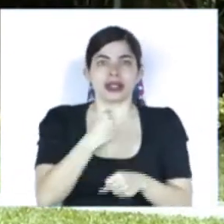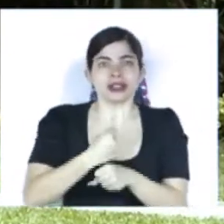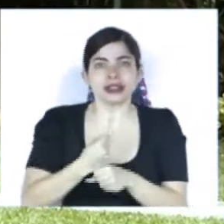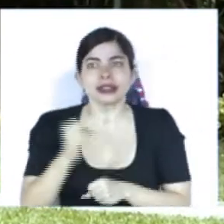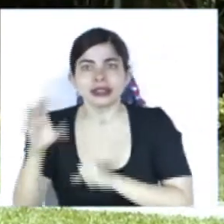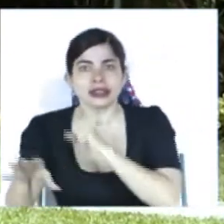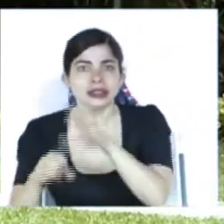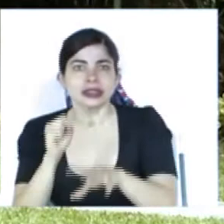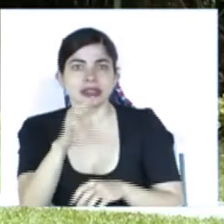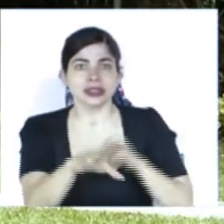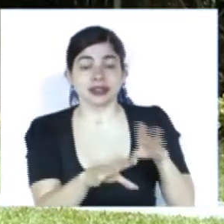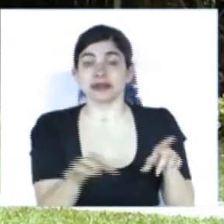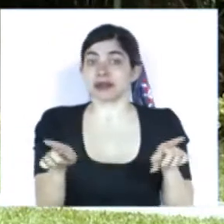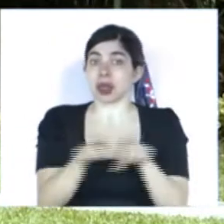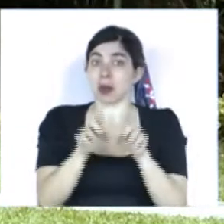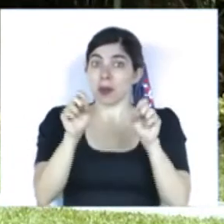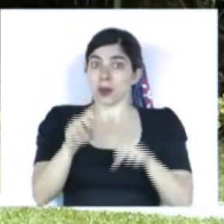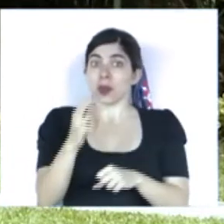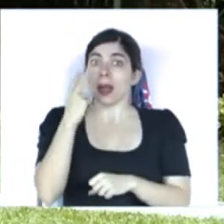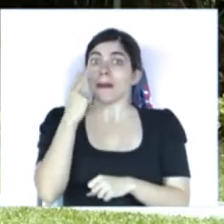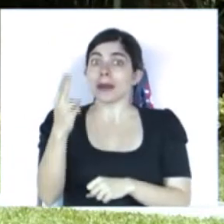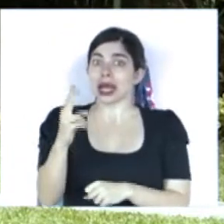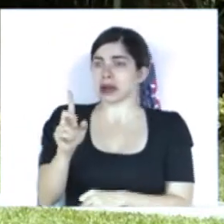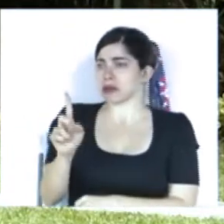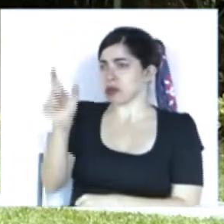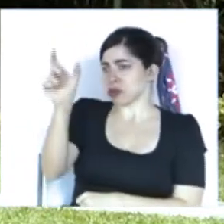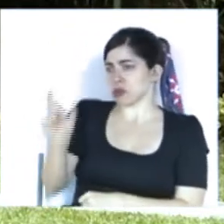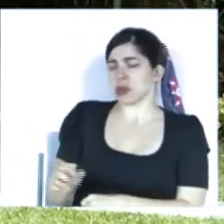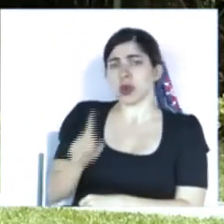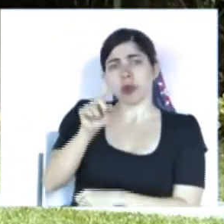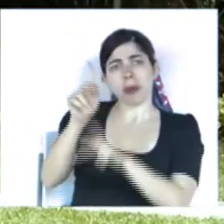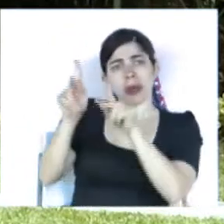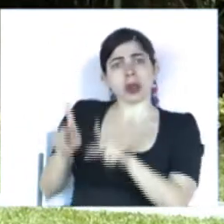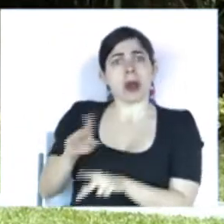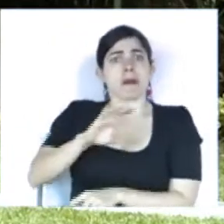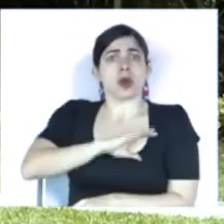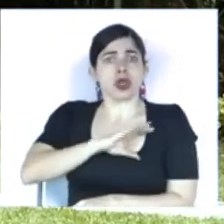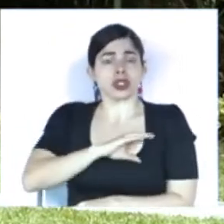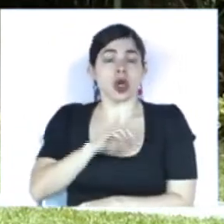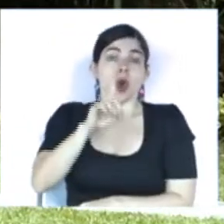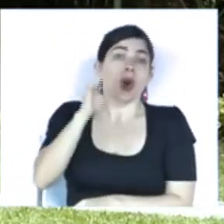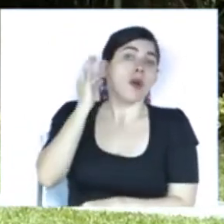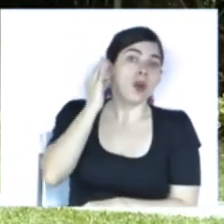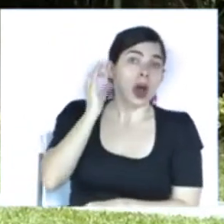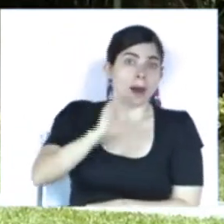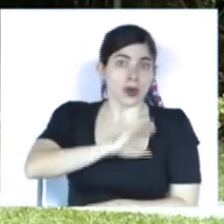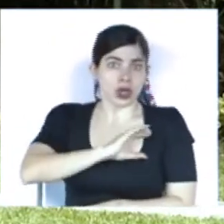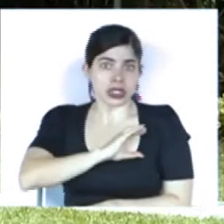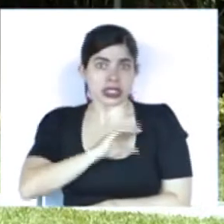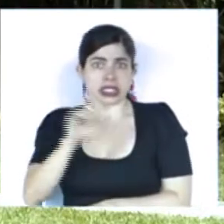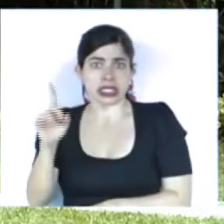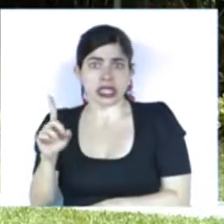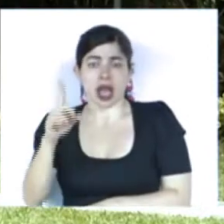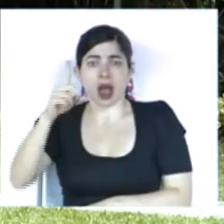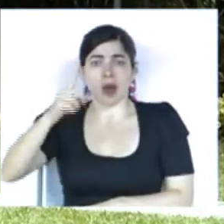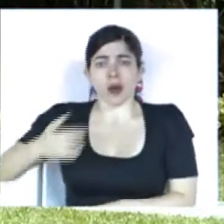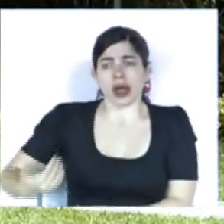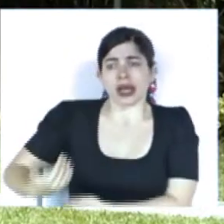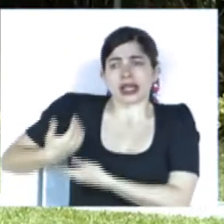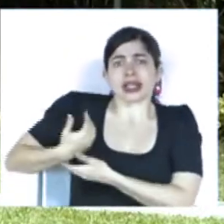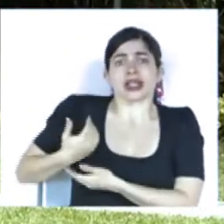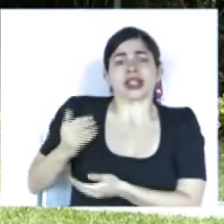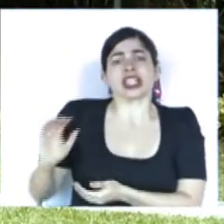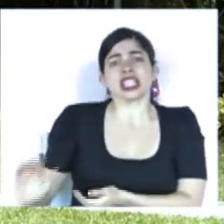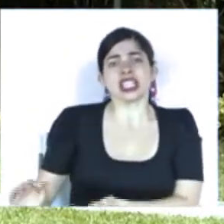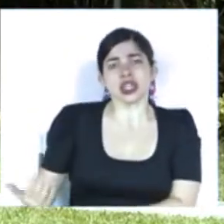Podemos ver a un policía, a una policía, llevando en un brazo a un niño y